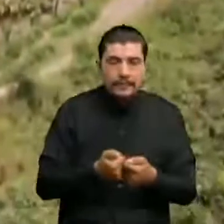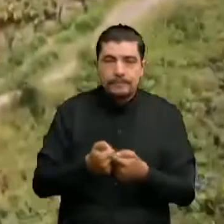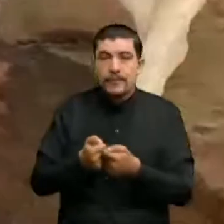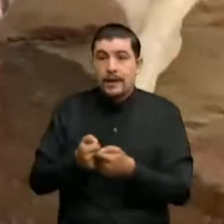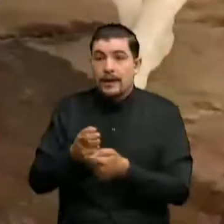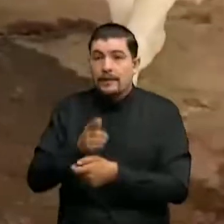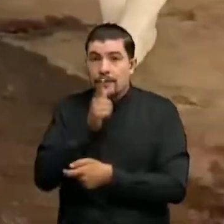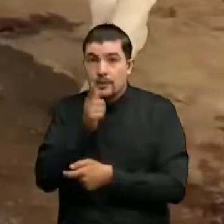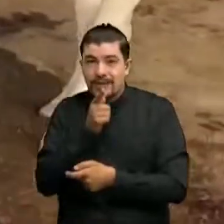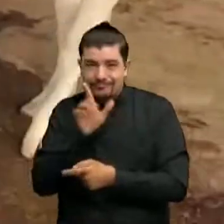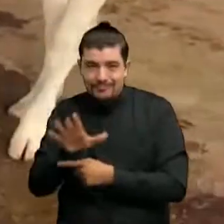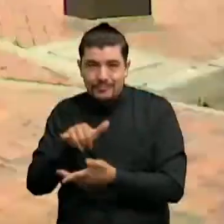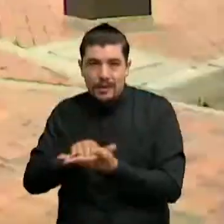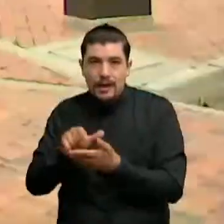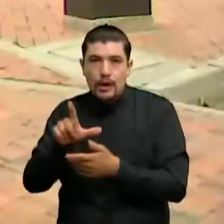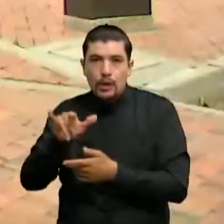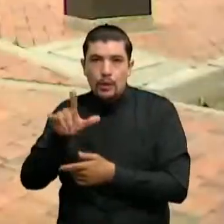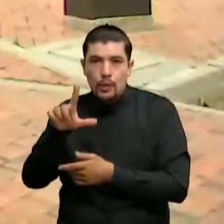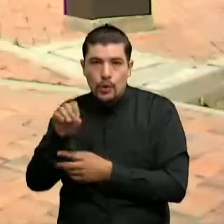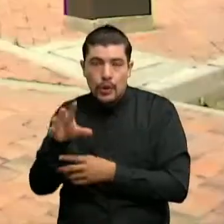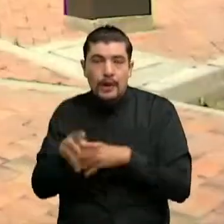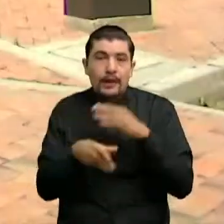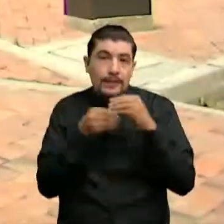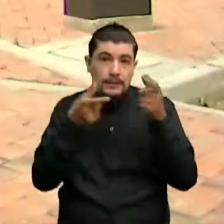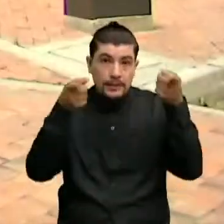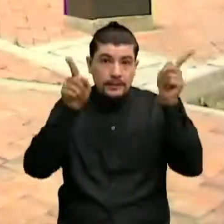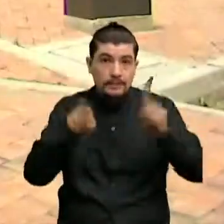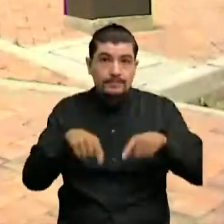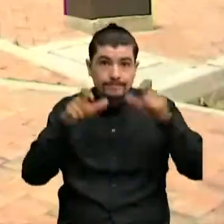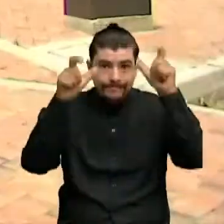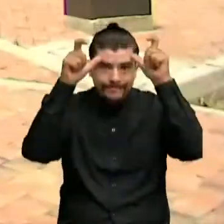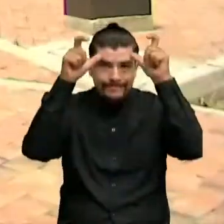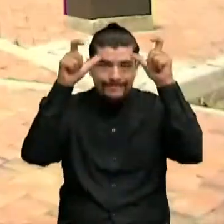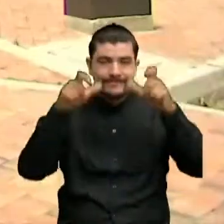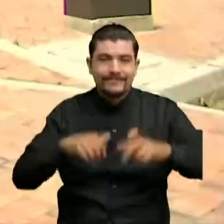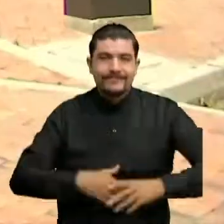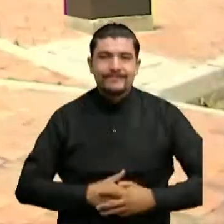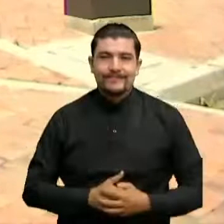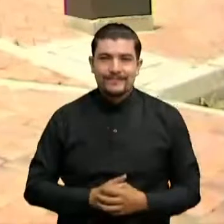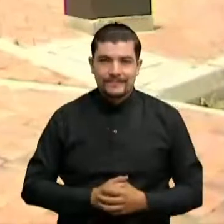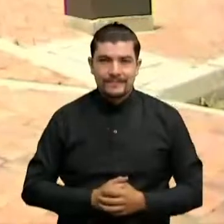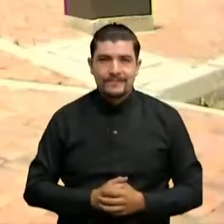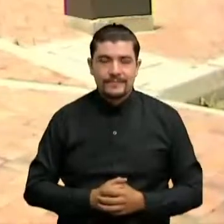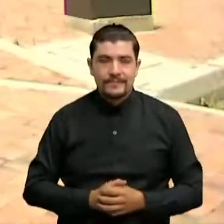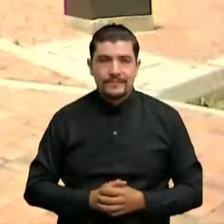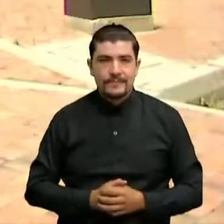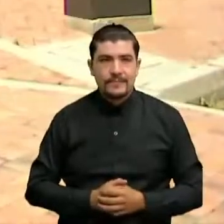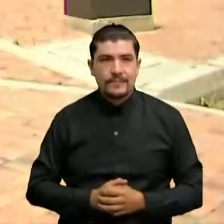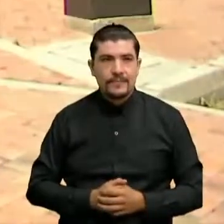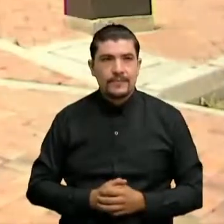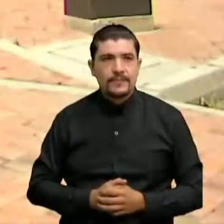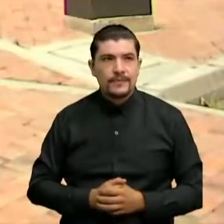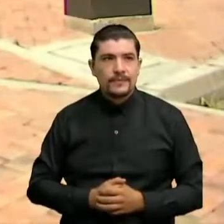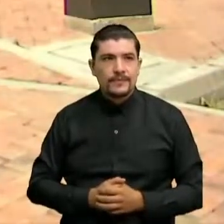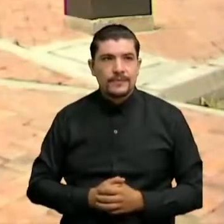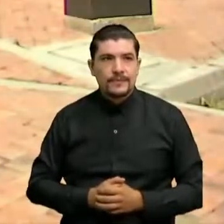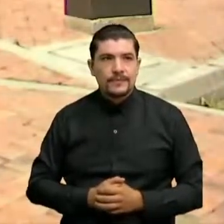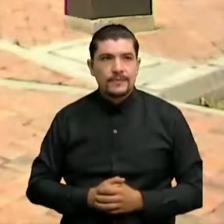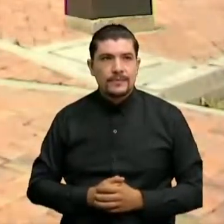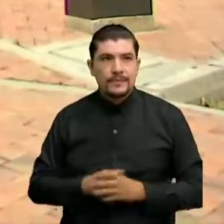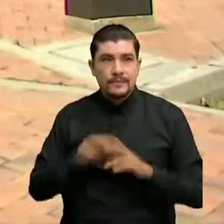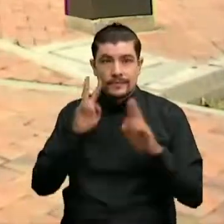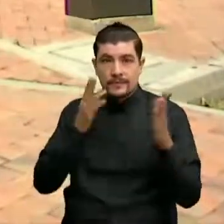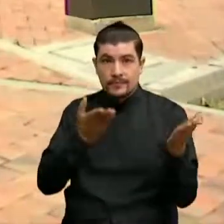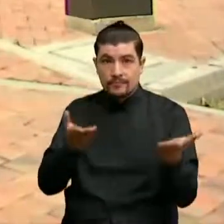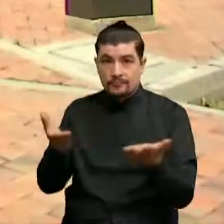como el lulo Además de la ganadería Bueno pues es que lo que observamos es parte del desarrollo urbanístico